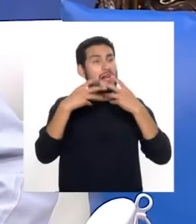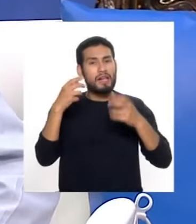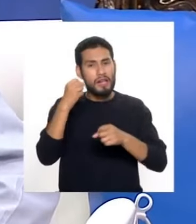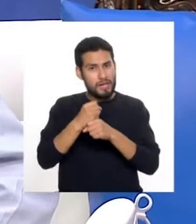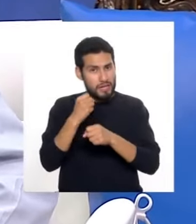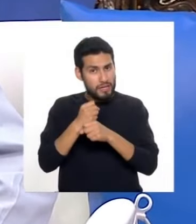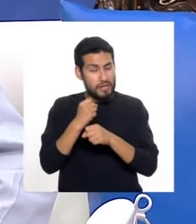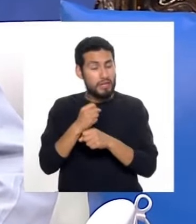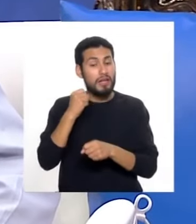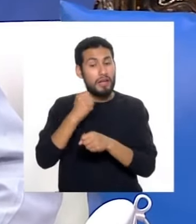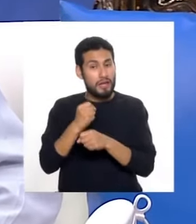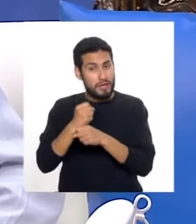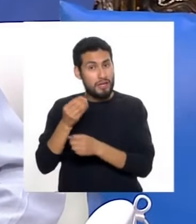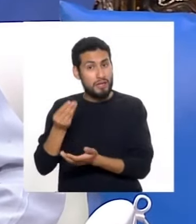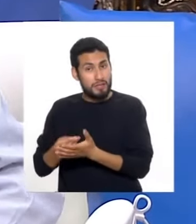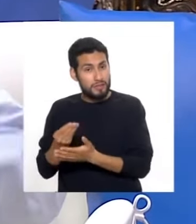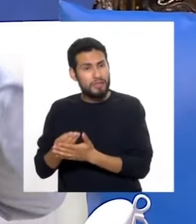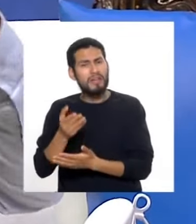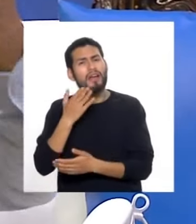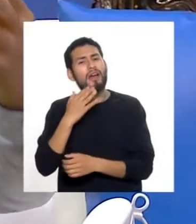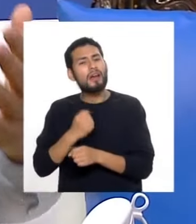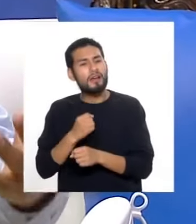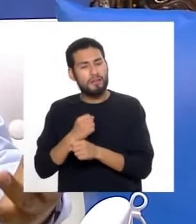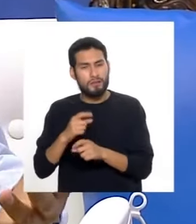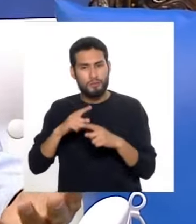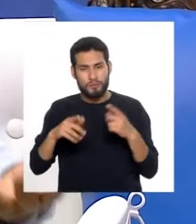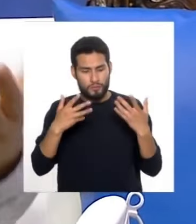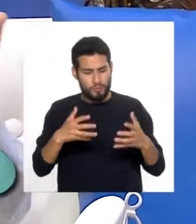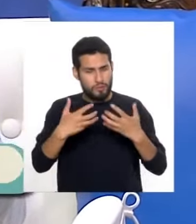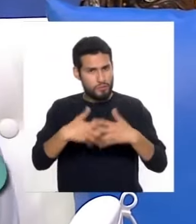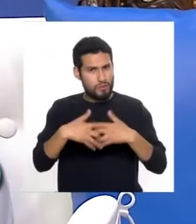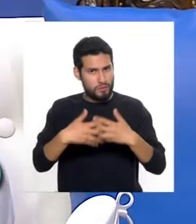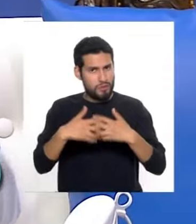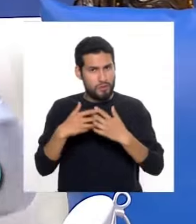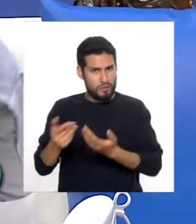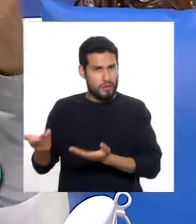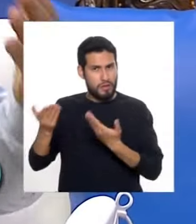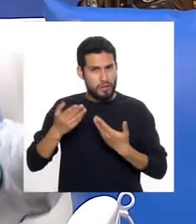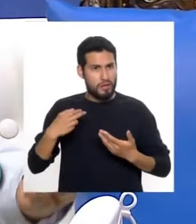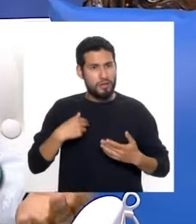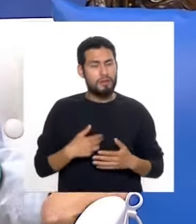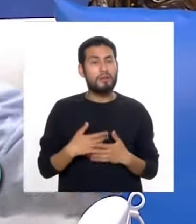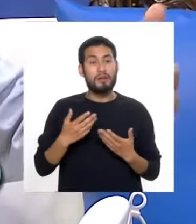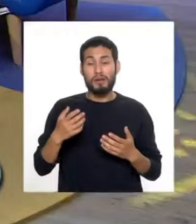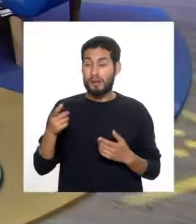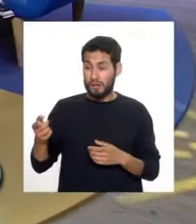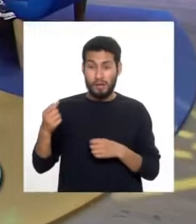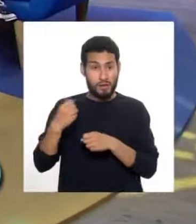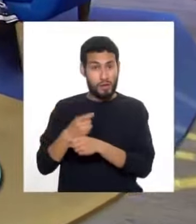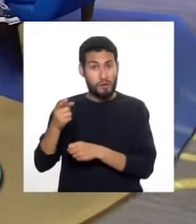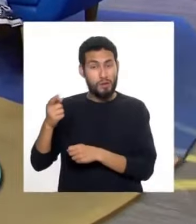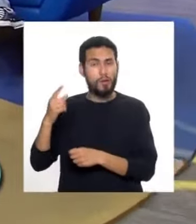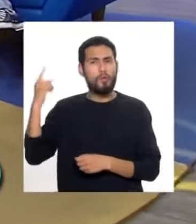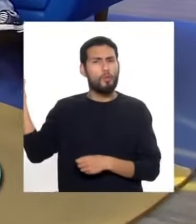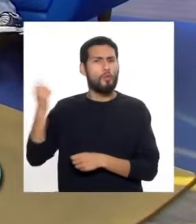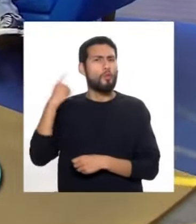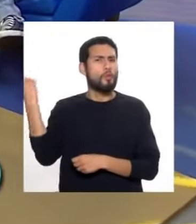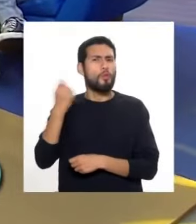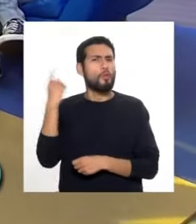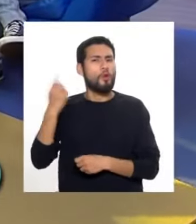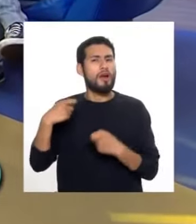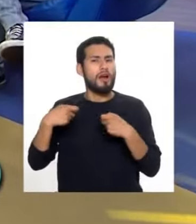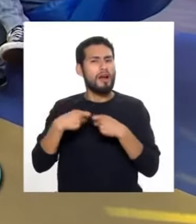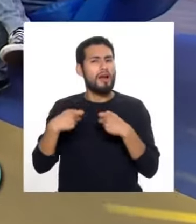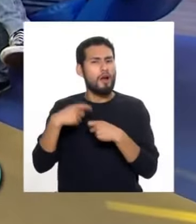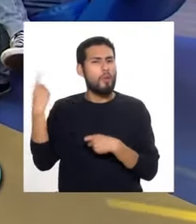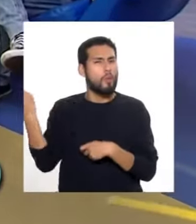trabajo es dinero. ¿Quiénes trabajan? Los artefactos eléctricos para nosotros. Y al trabajar consumen energía eléctrica y